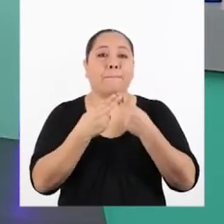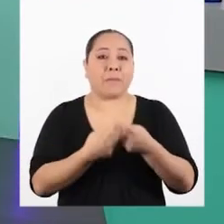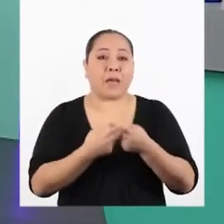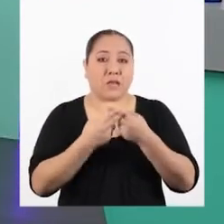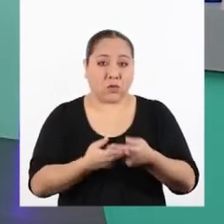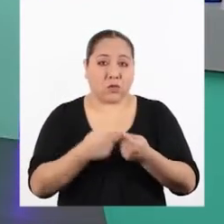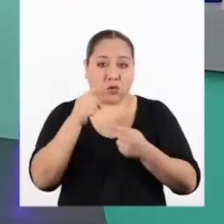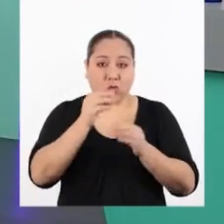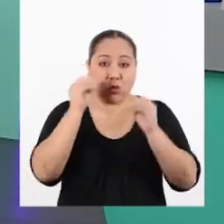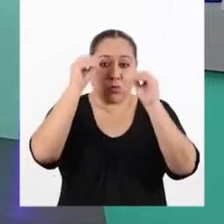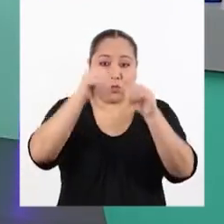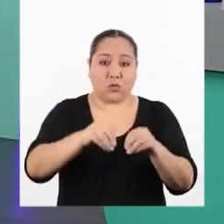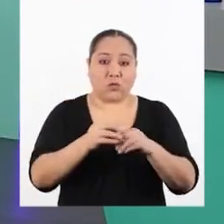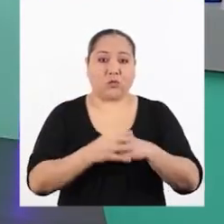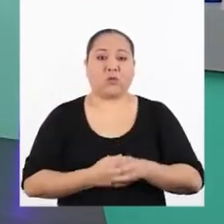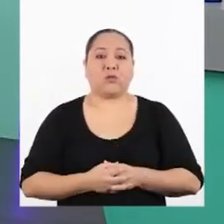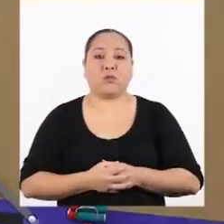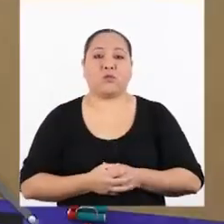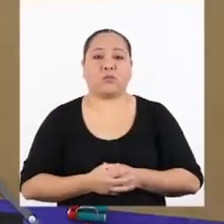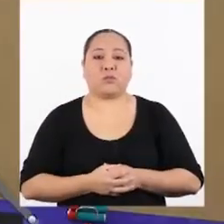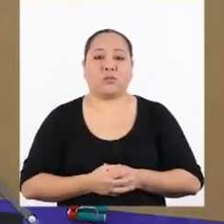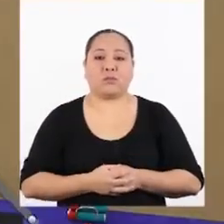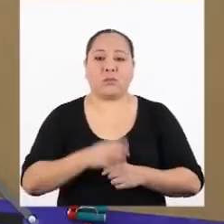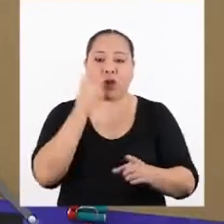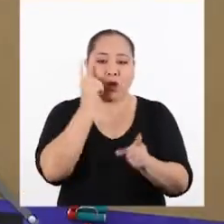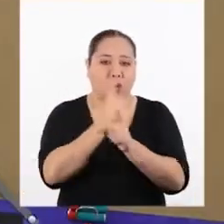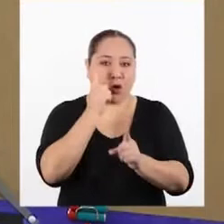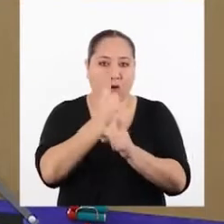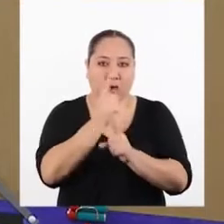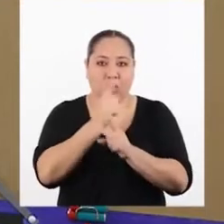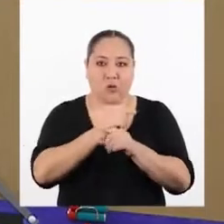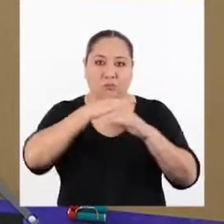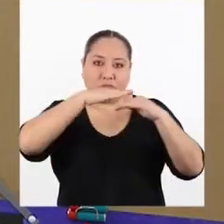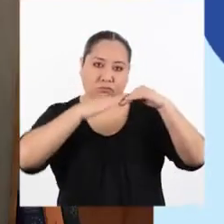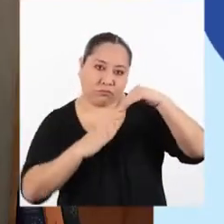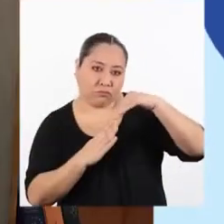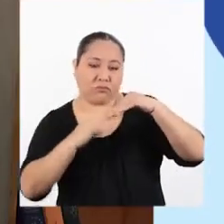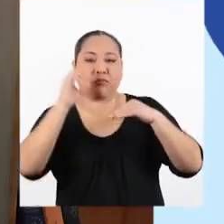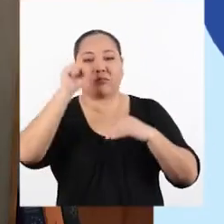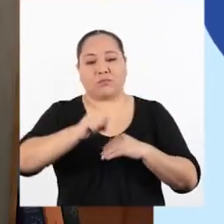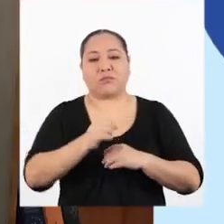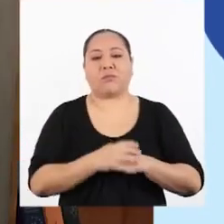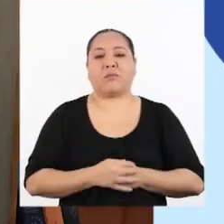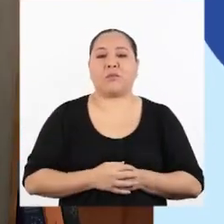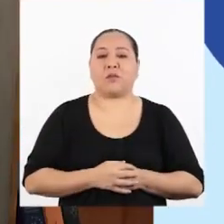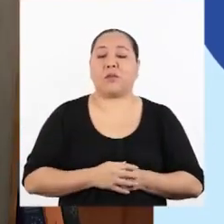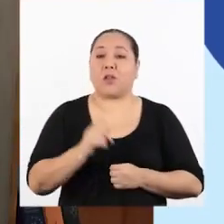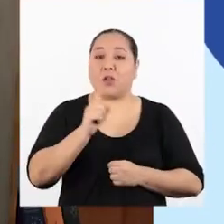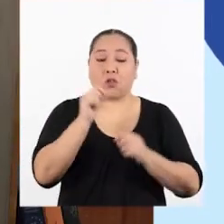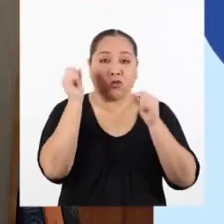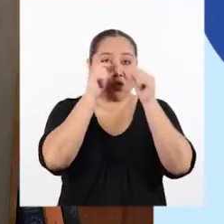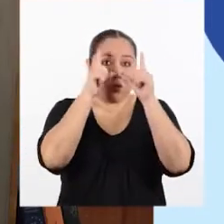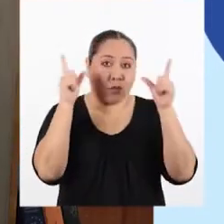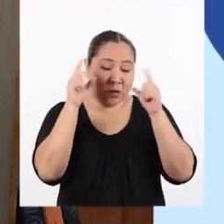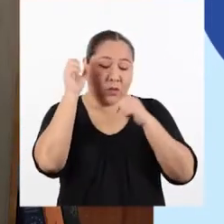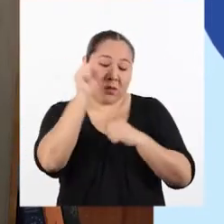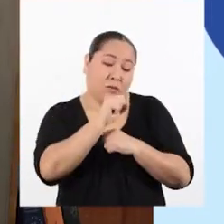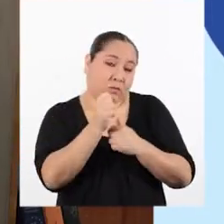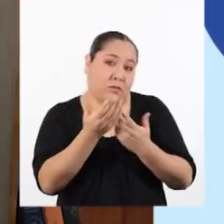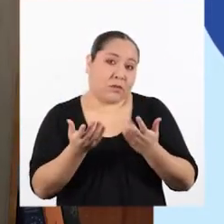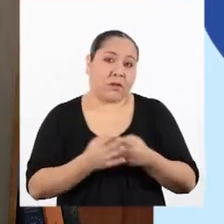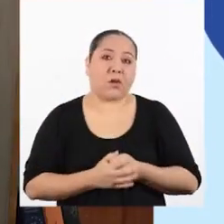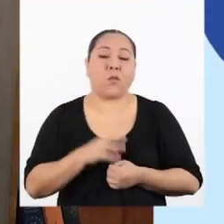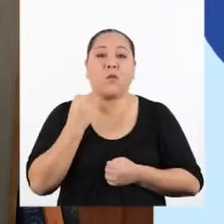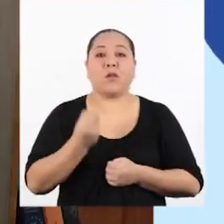que has colocado. Efectivamente, se desplaza. Lo que no nos sorprende, por supuesto,